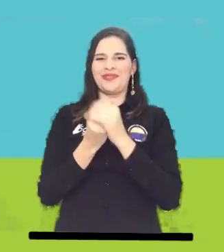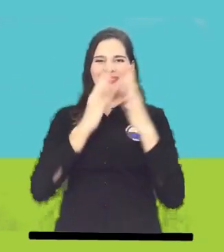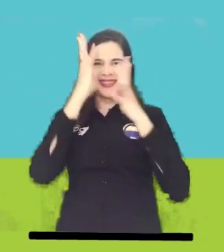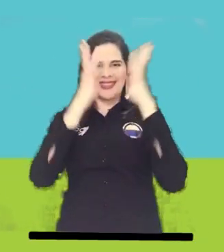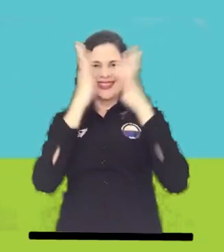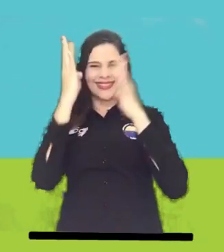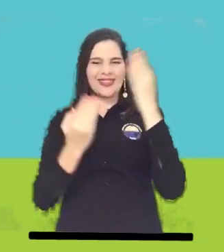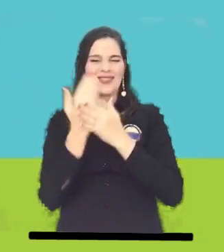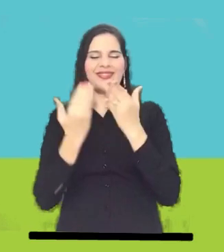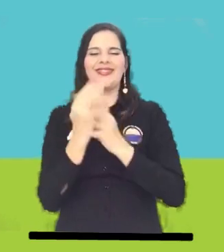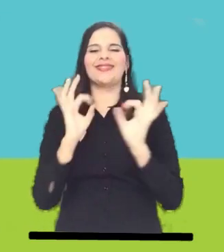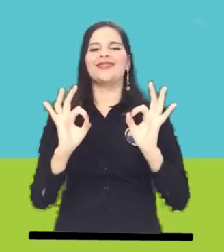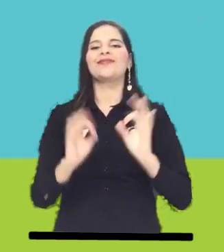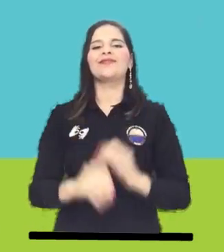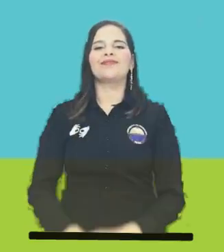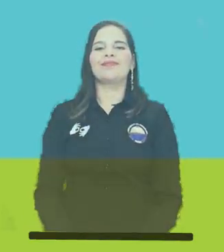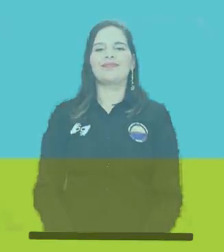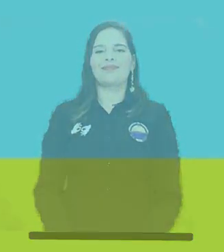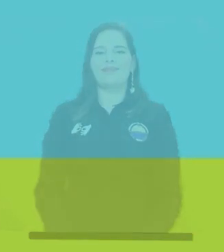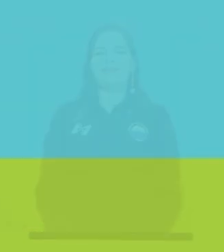más incluyente e innovadora